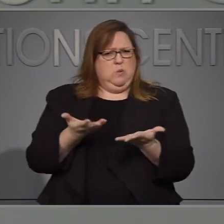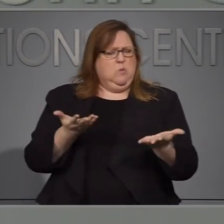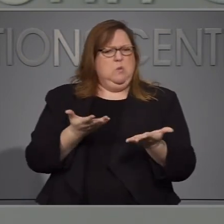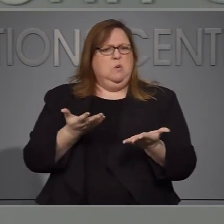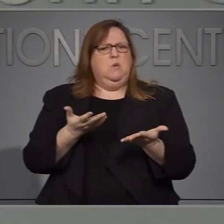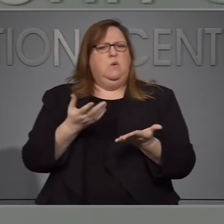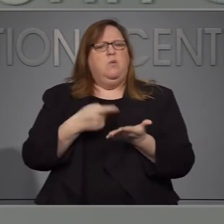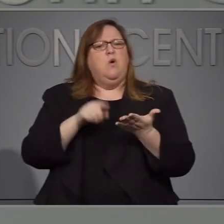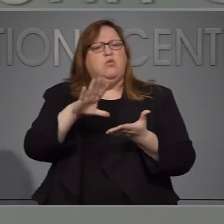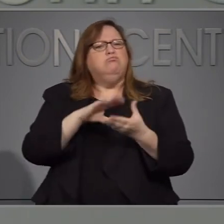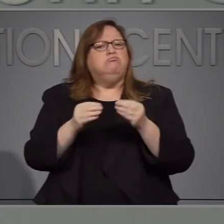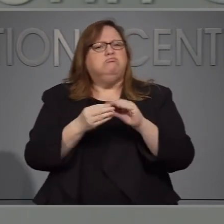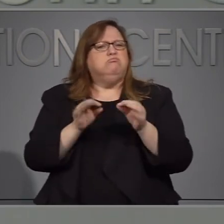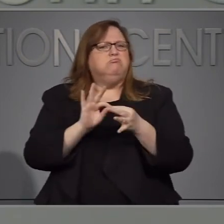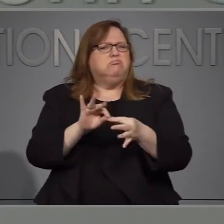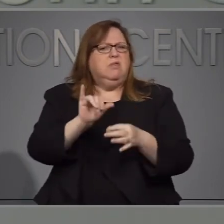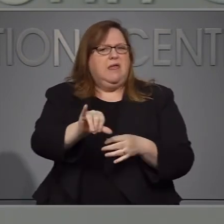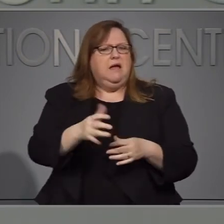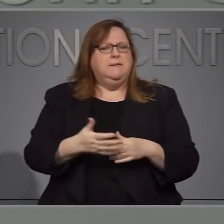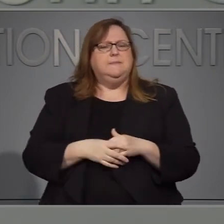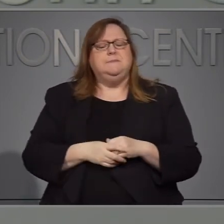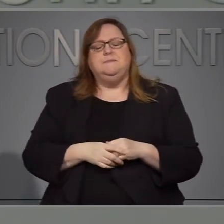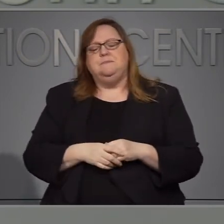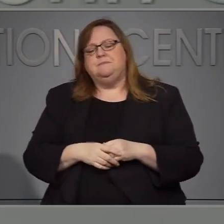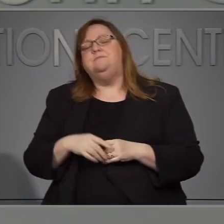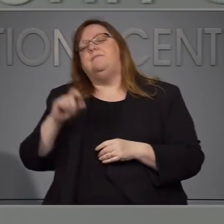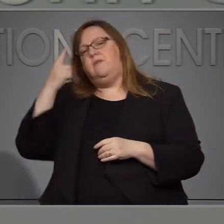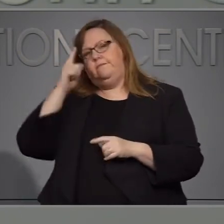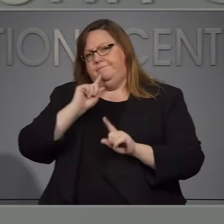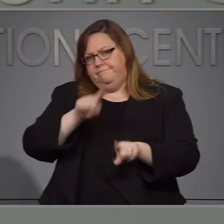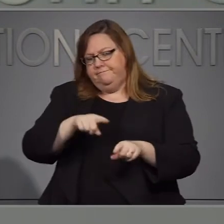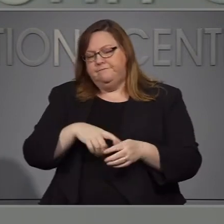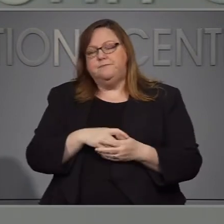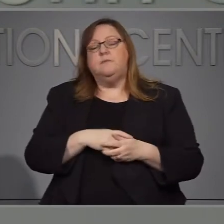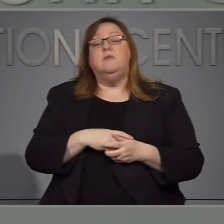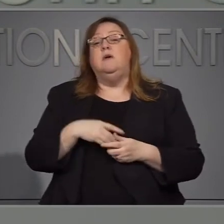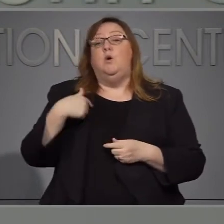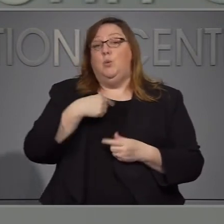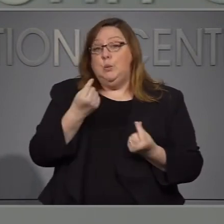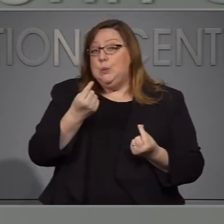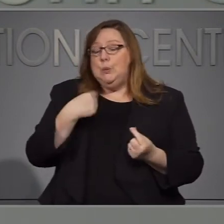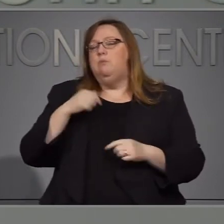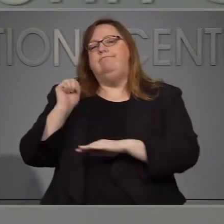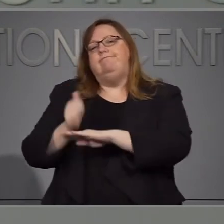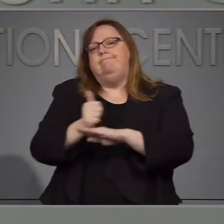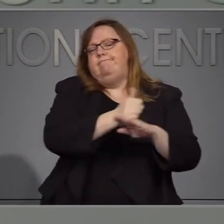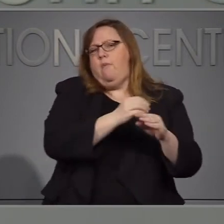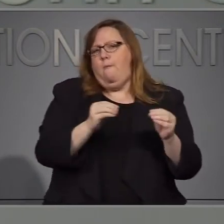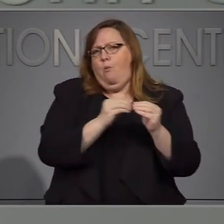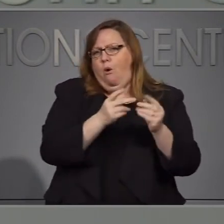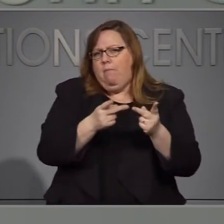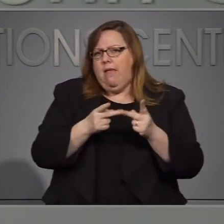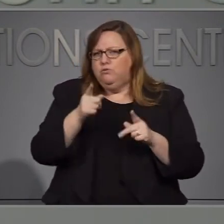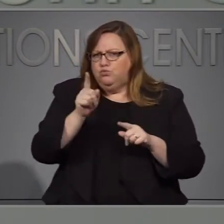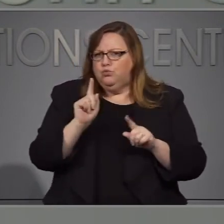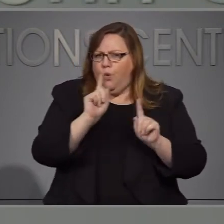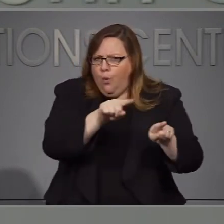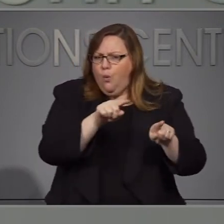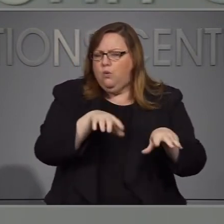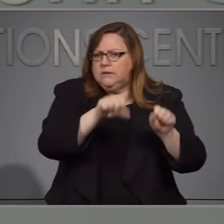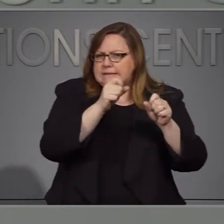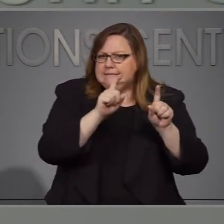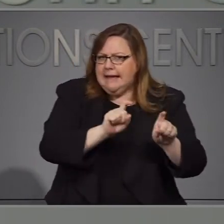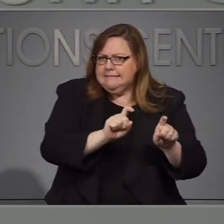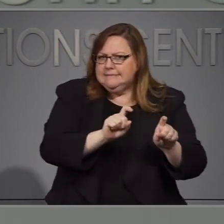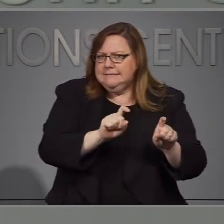diez días respuesta. Ahora estamos estableciendo más lugares para las pruebas y estamos teniendo más